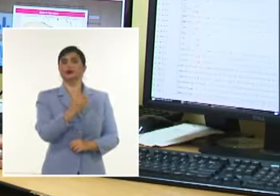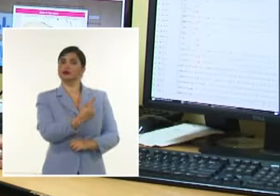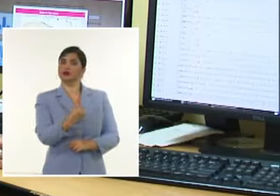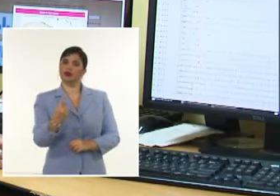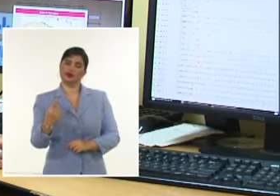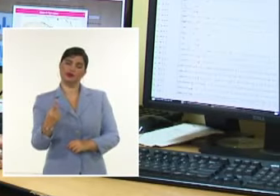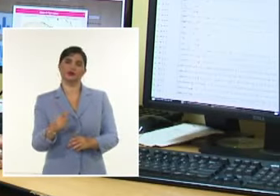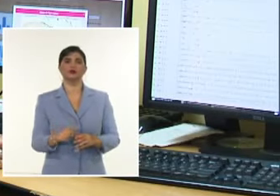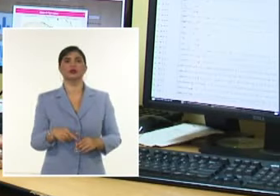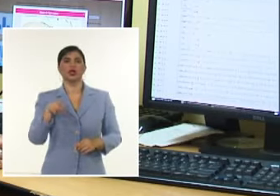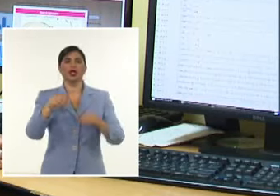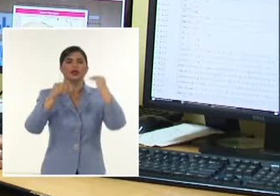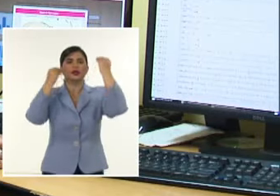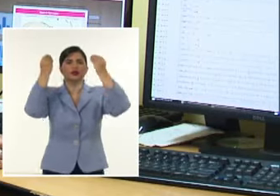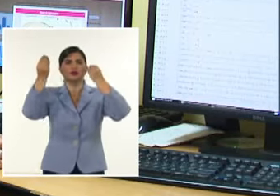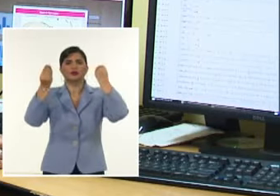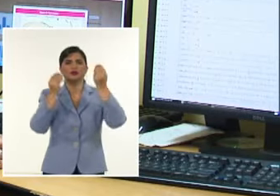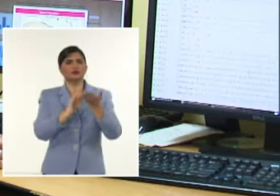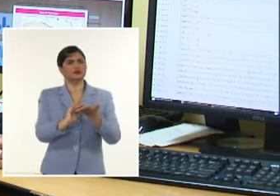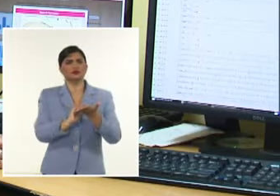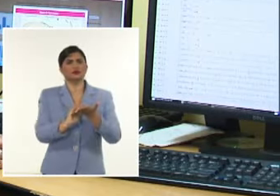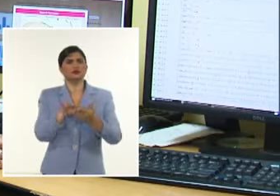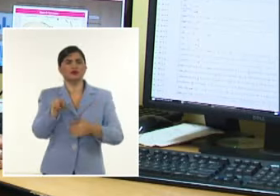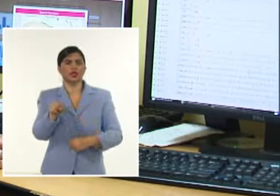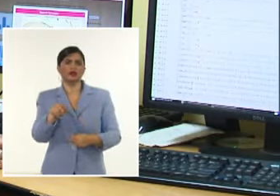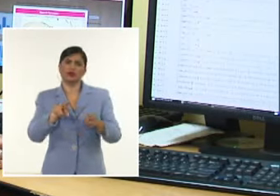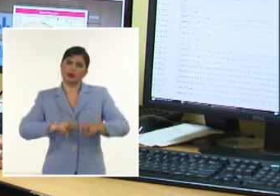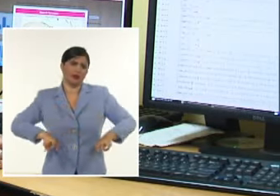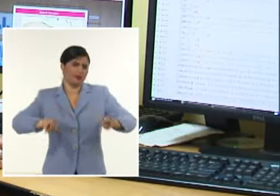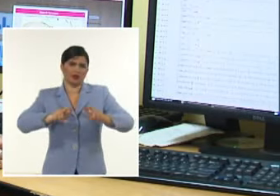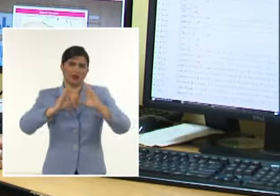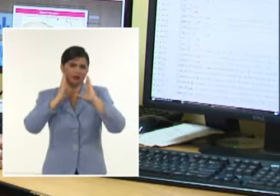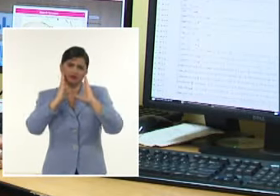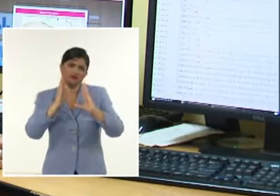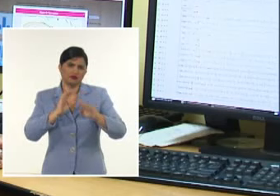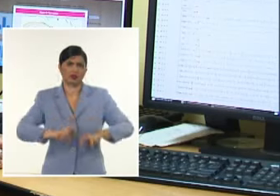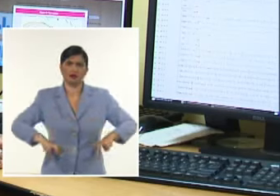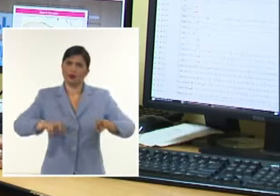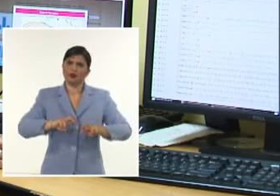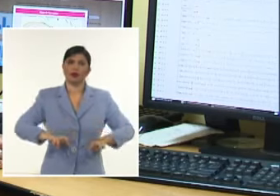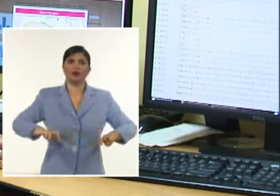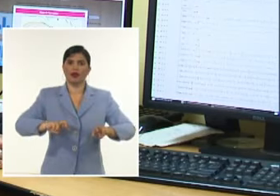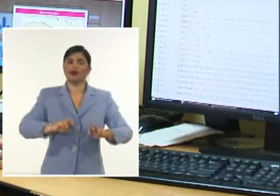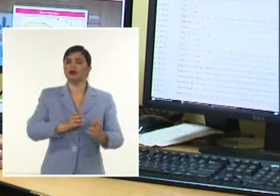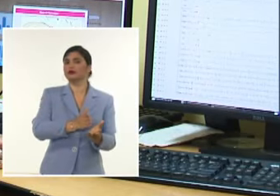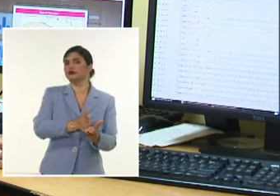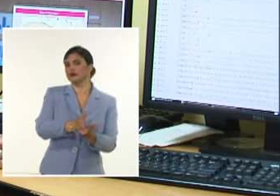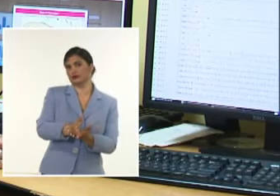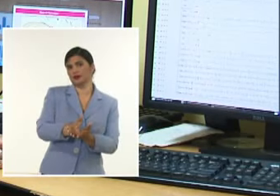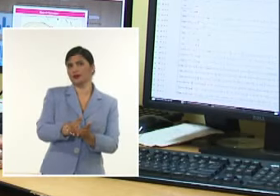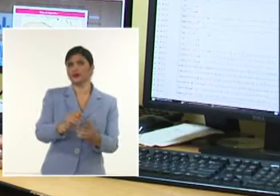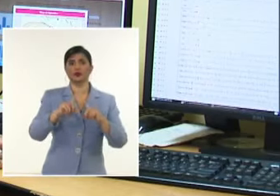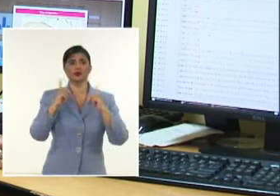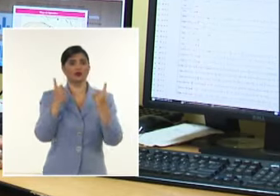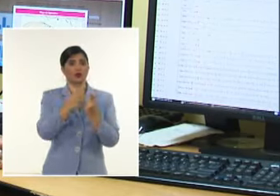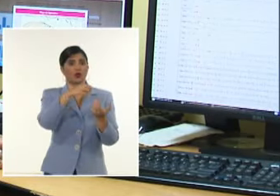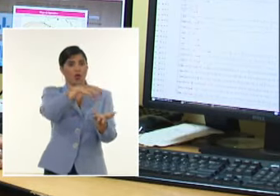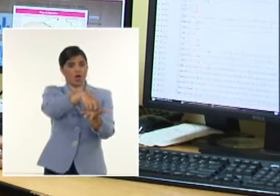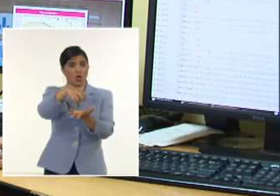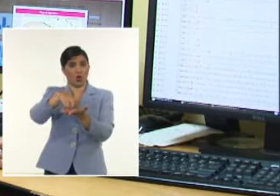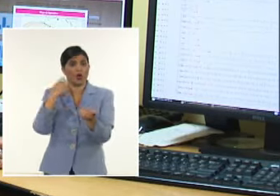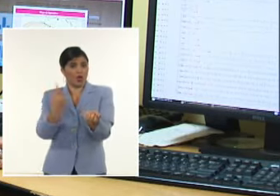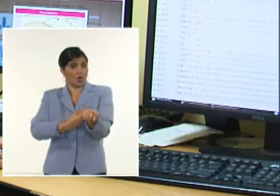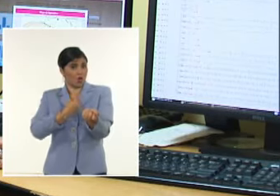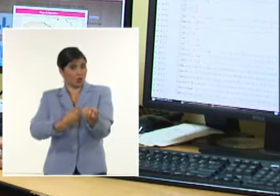Como usted dice No es para preocuparse Más bien es para ocuparse Y que se tengan en cuenta En todas estas zonas Donde la actividad sísmica Es